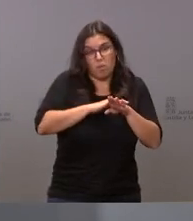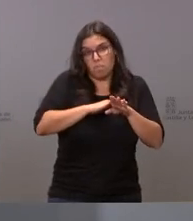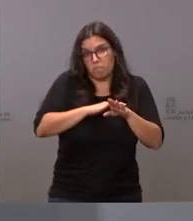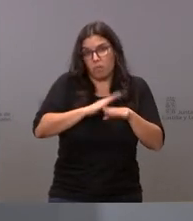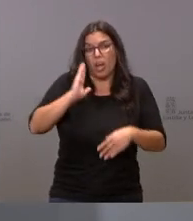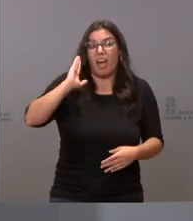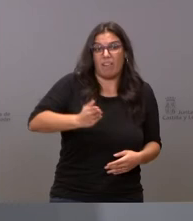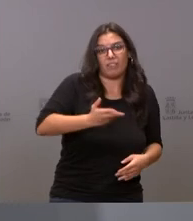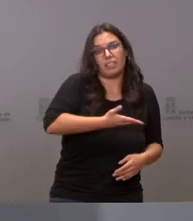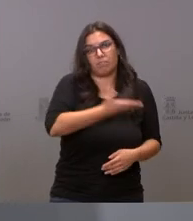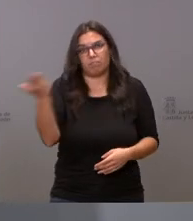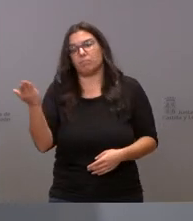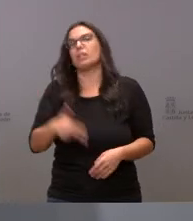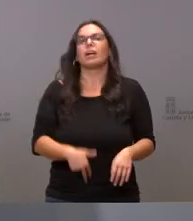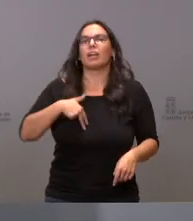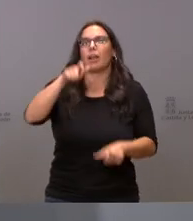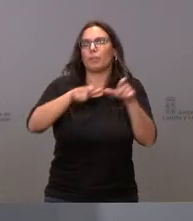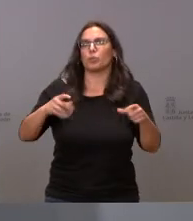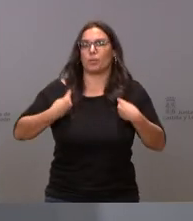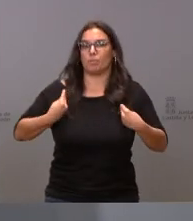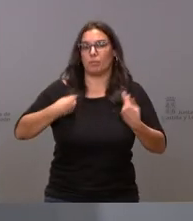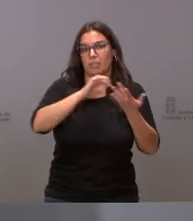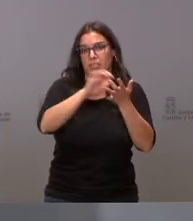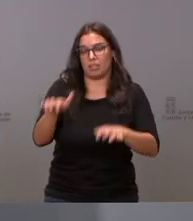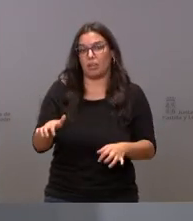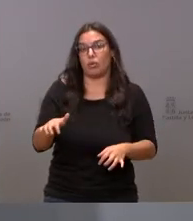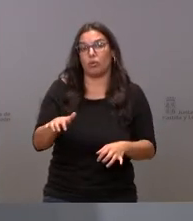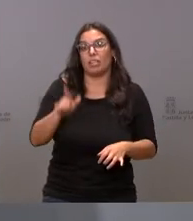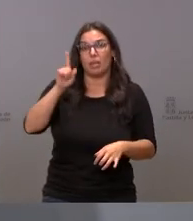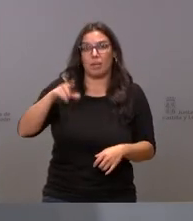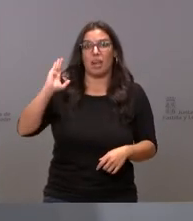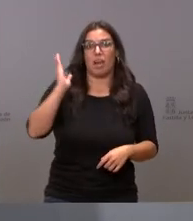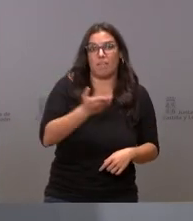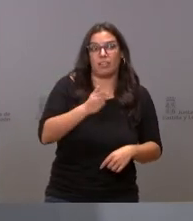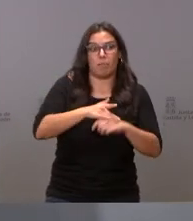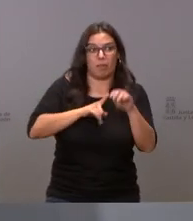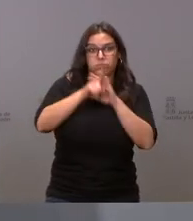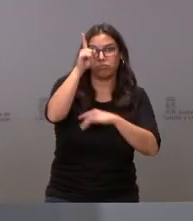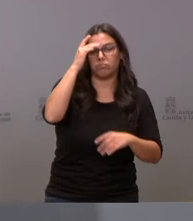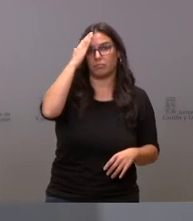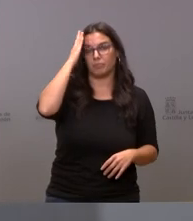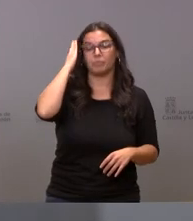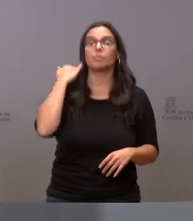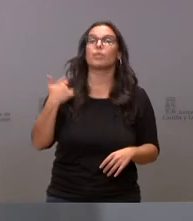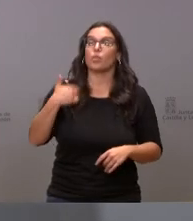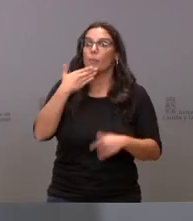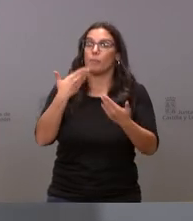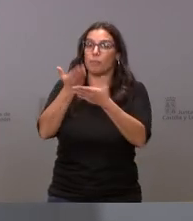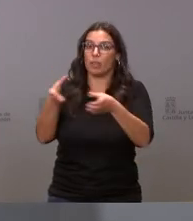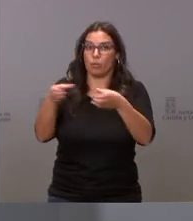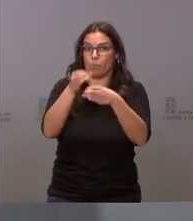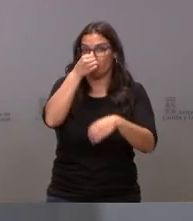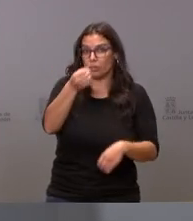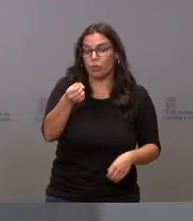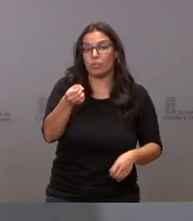perjudica al conjunto de los ciudadanos y al crecimiento de la comunidad y yo lo que le pediría al partido socialista